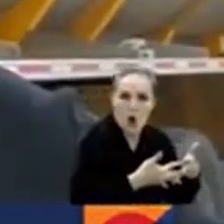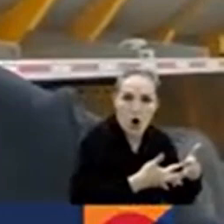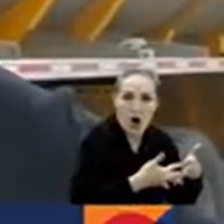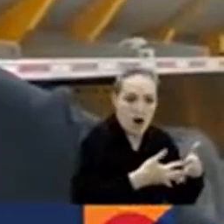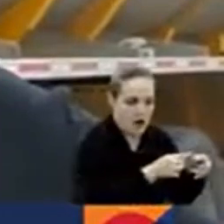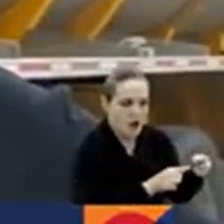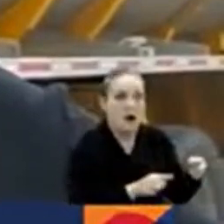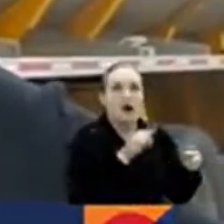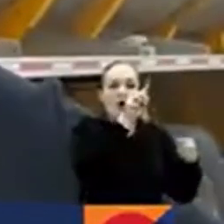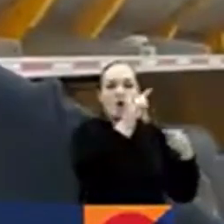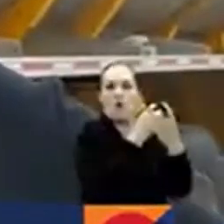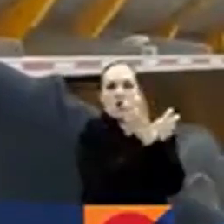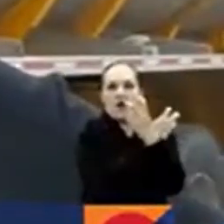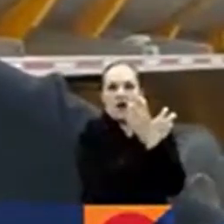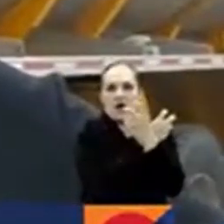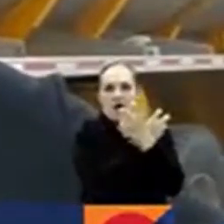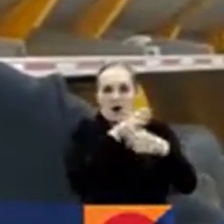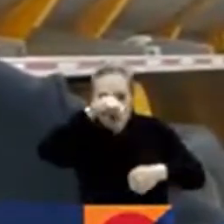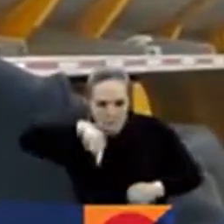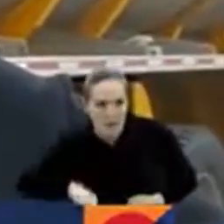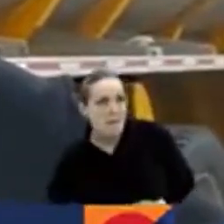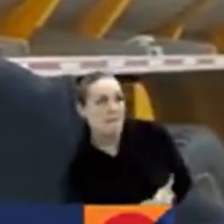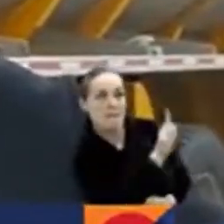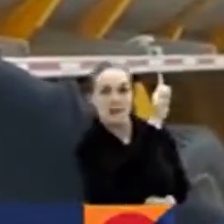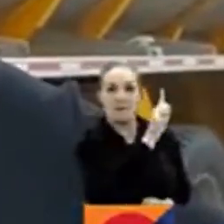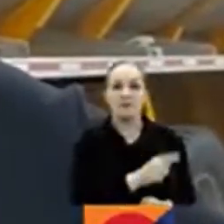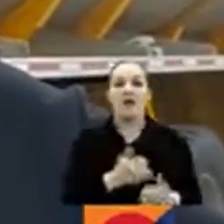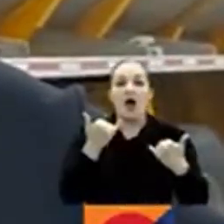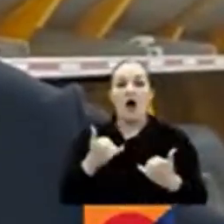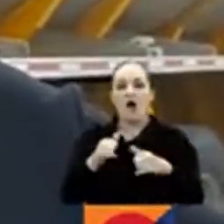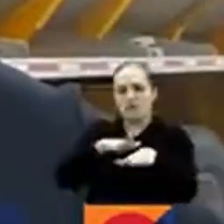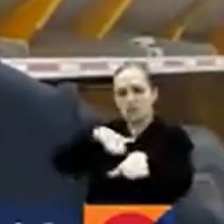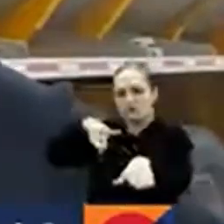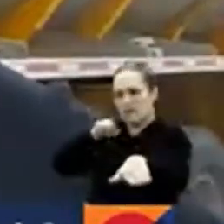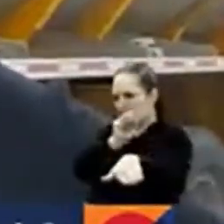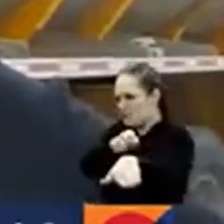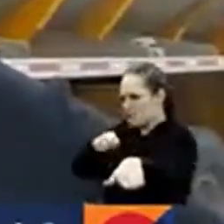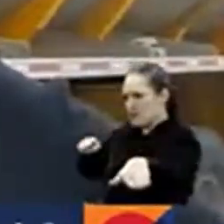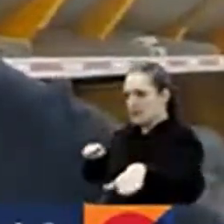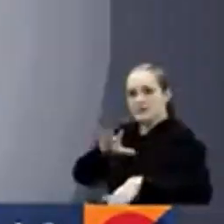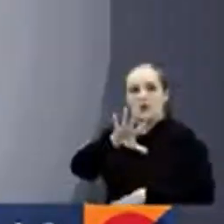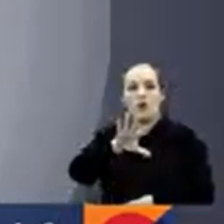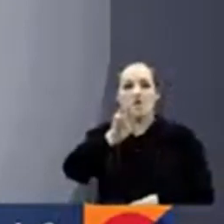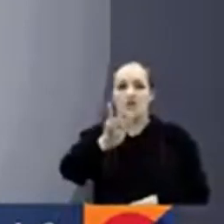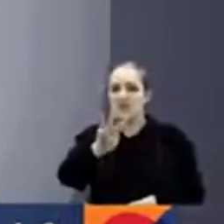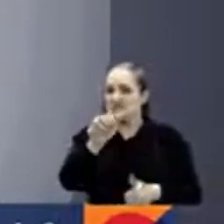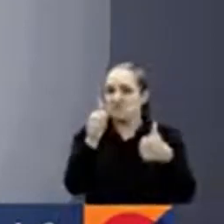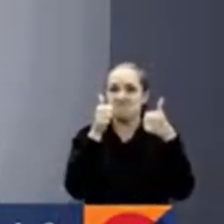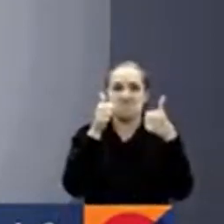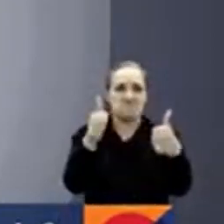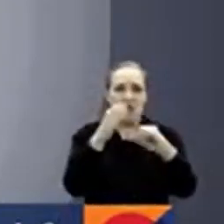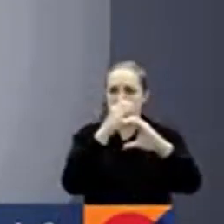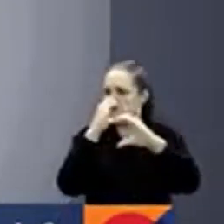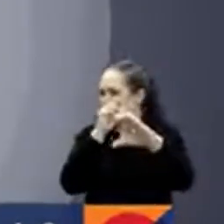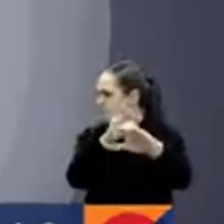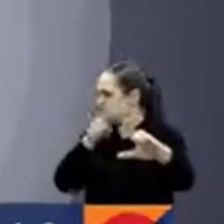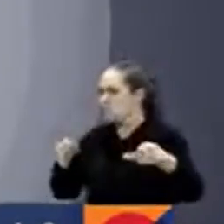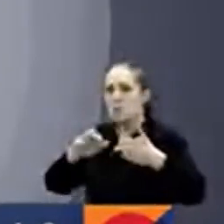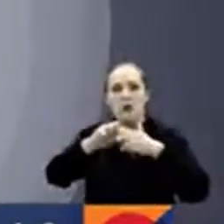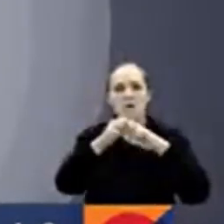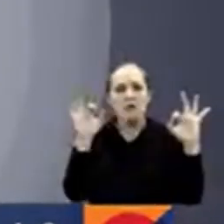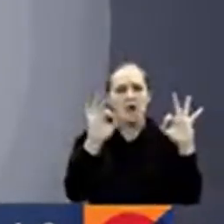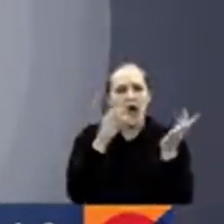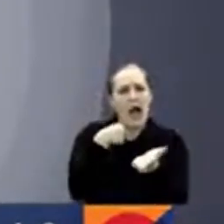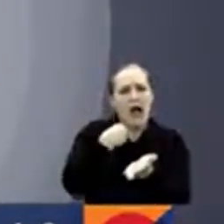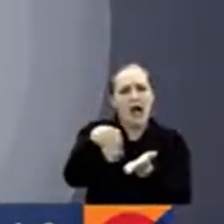las 53 mulas, no nos colocaron problema. Los gastos más o menos fueron